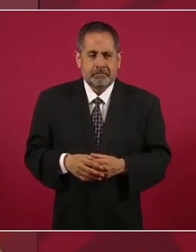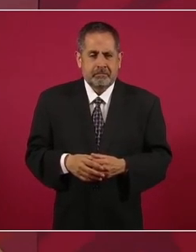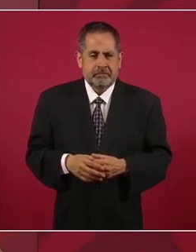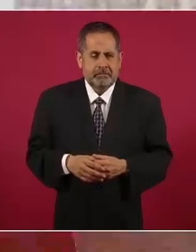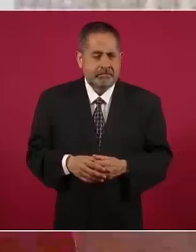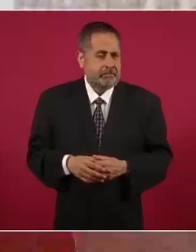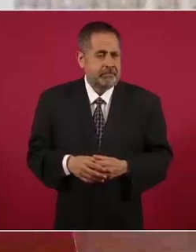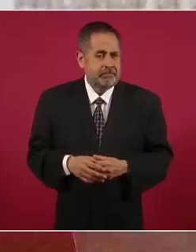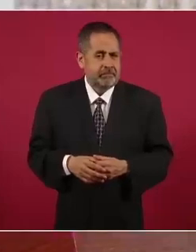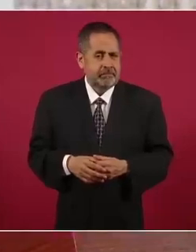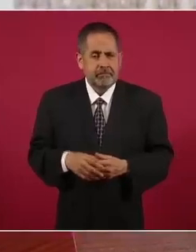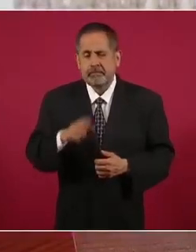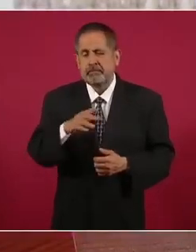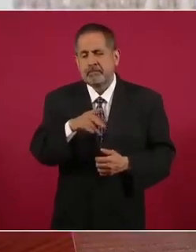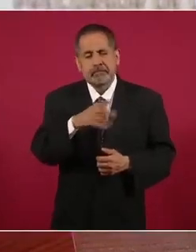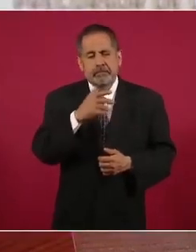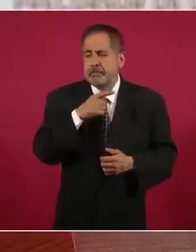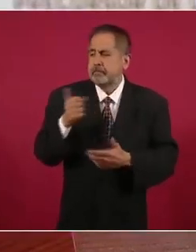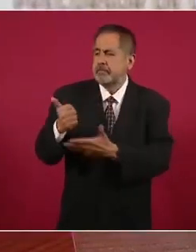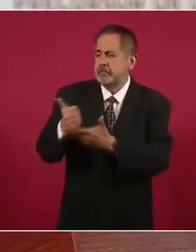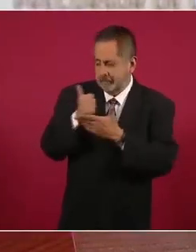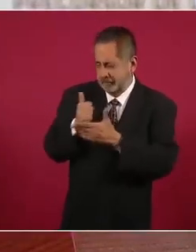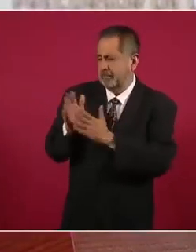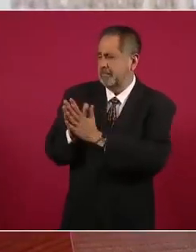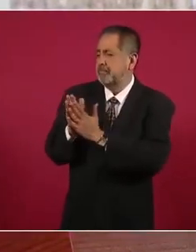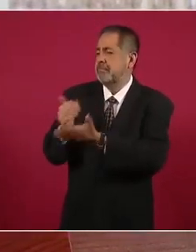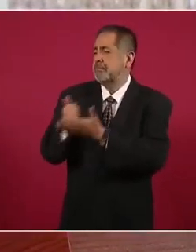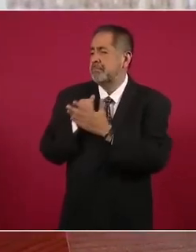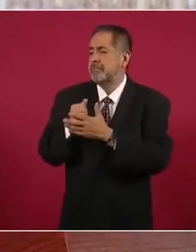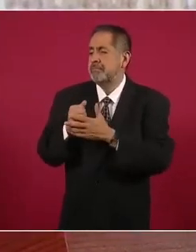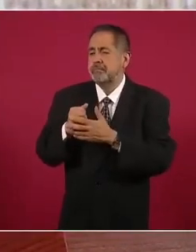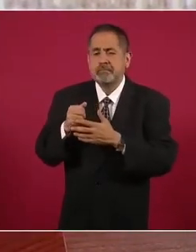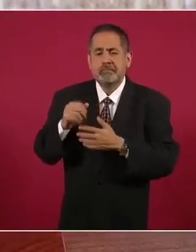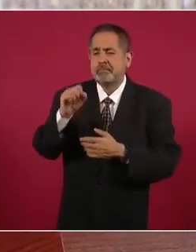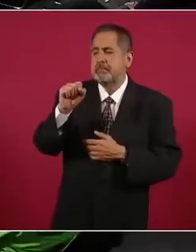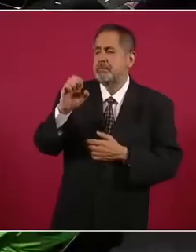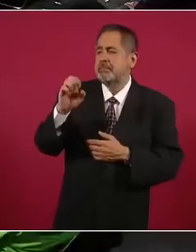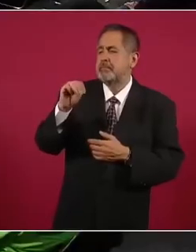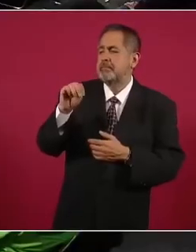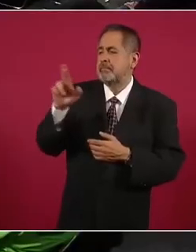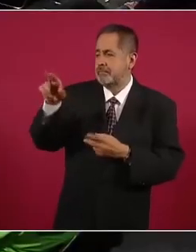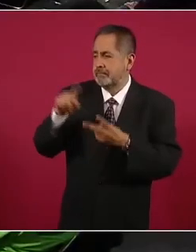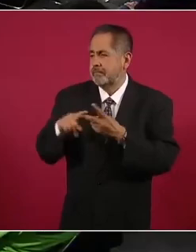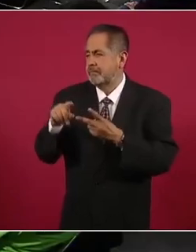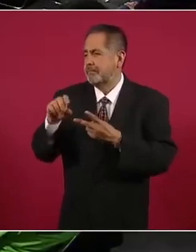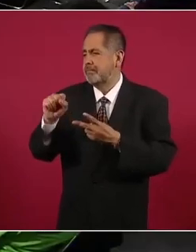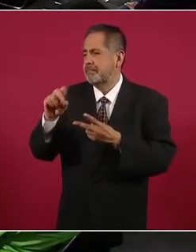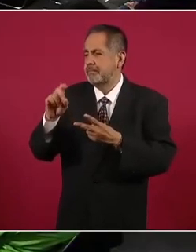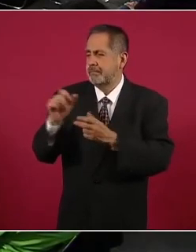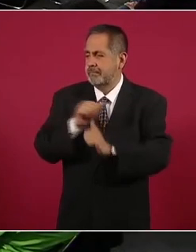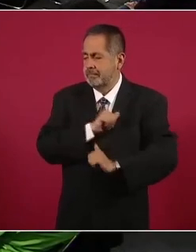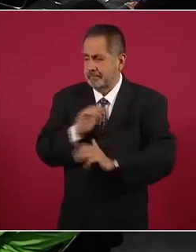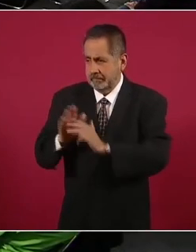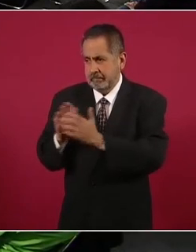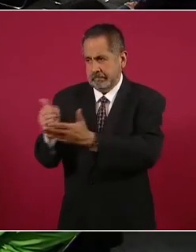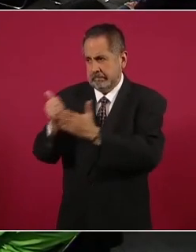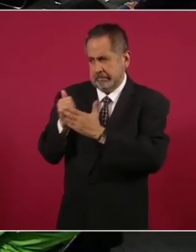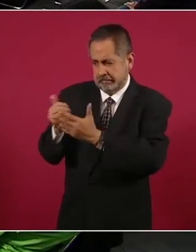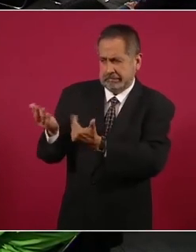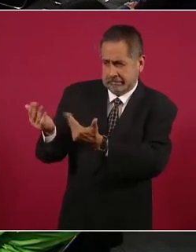con elementos de la defensa, con los elementos de Marina. Ah, pero no quiero